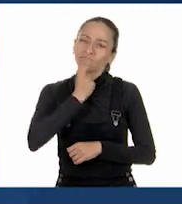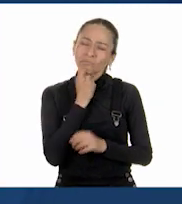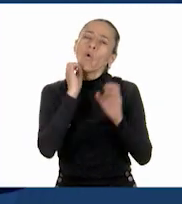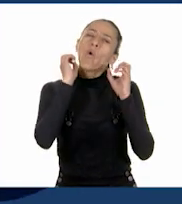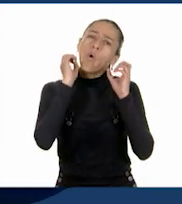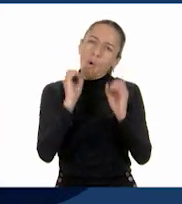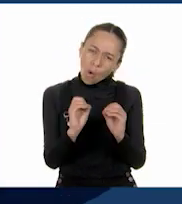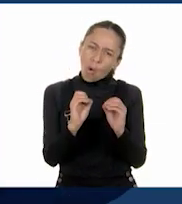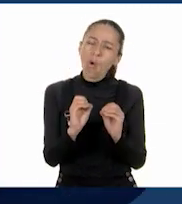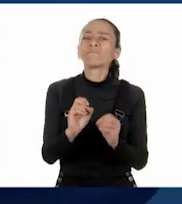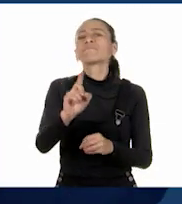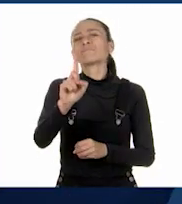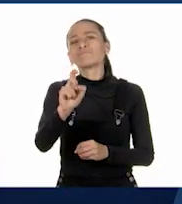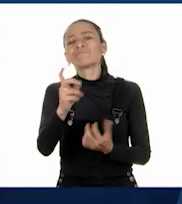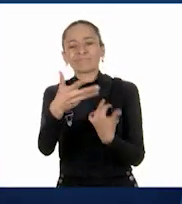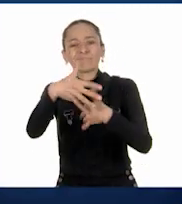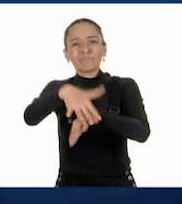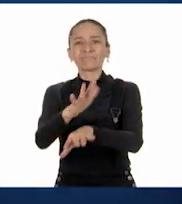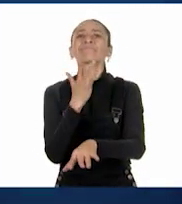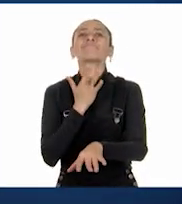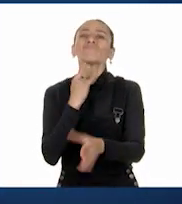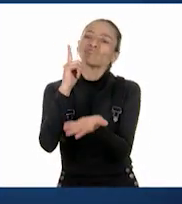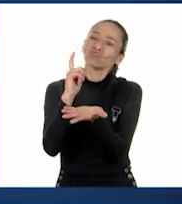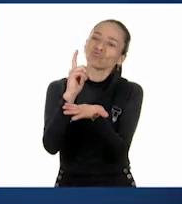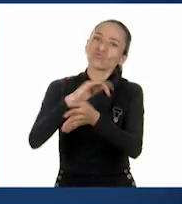desinfectante a base de agua y alcohol.